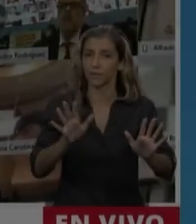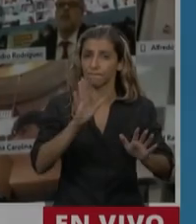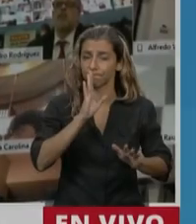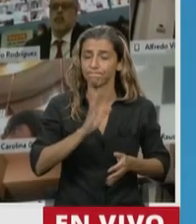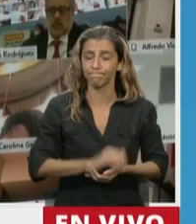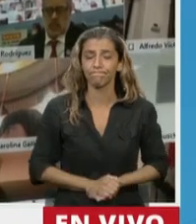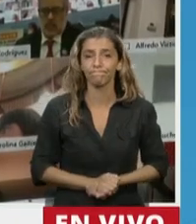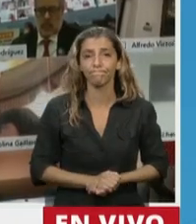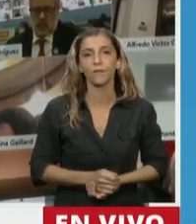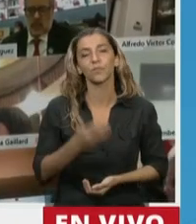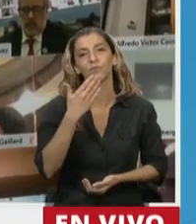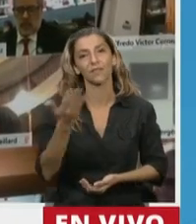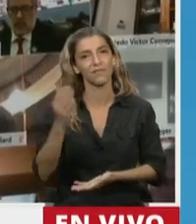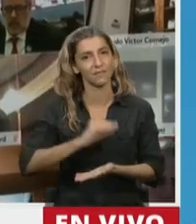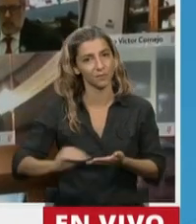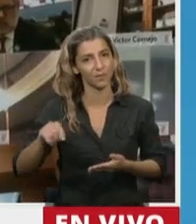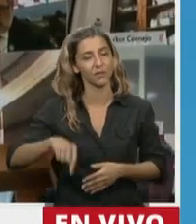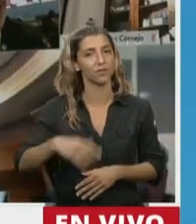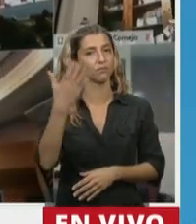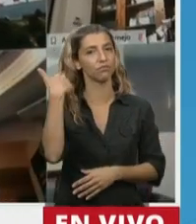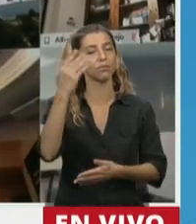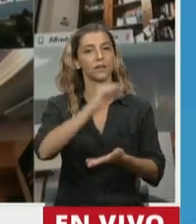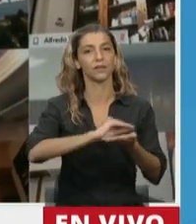Tiene la palabra la diputada Graciela Ocaña.